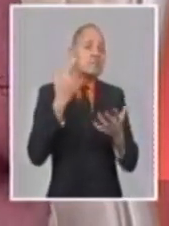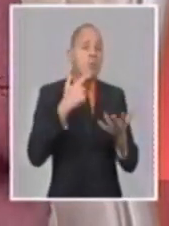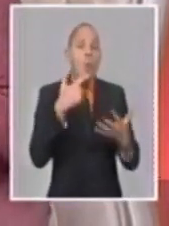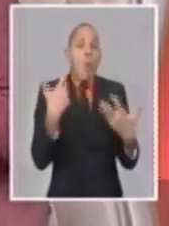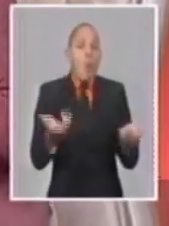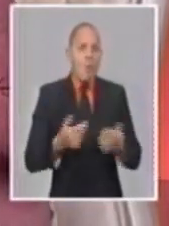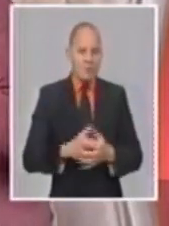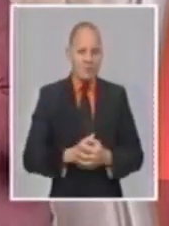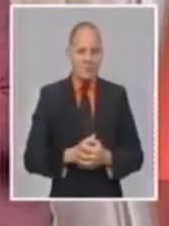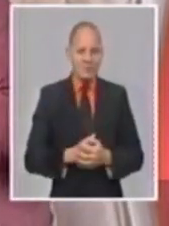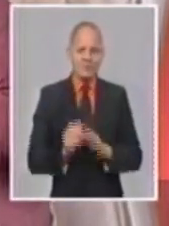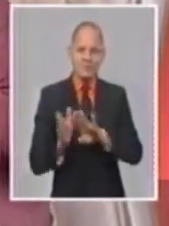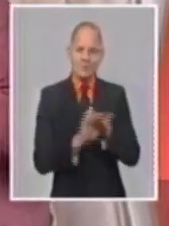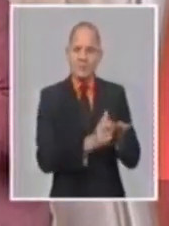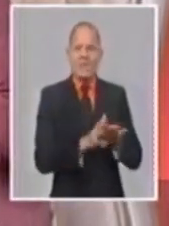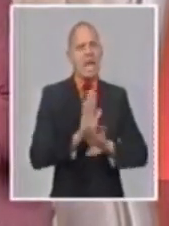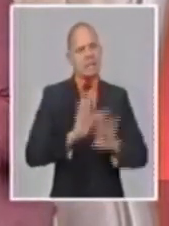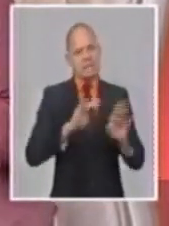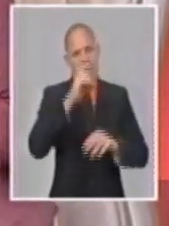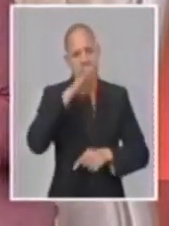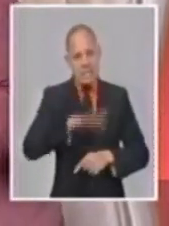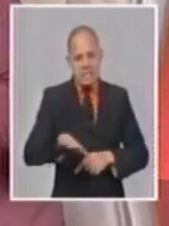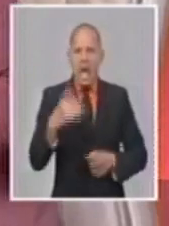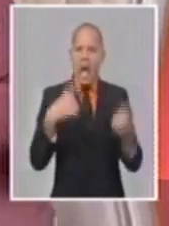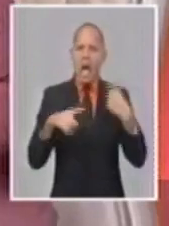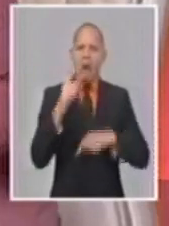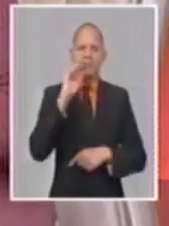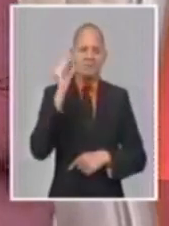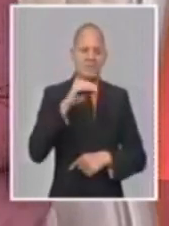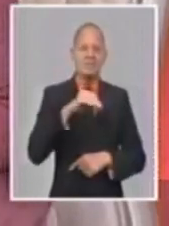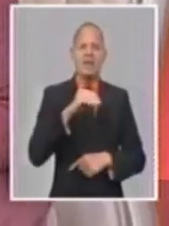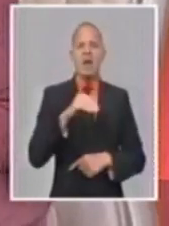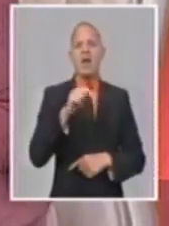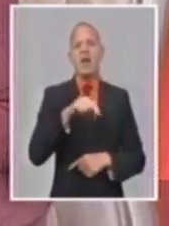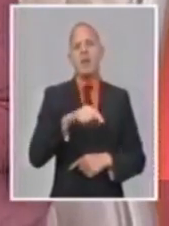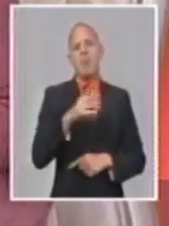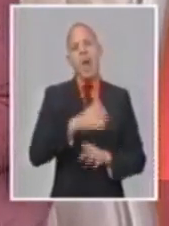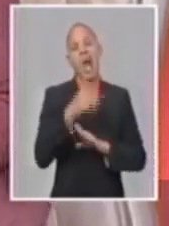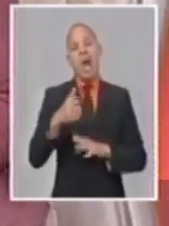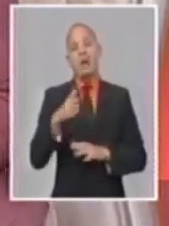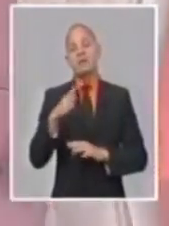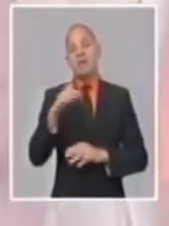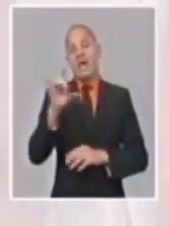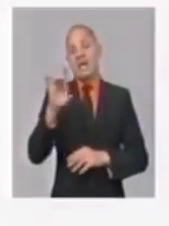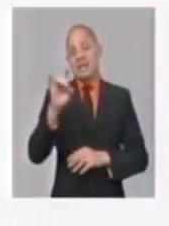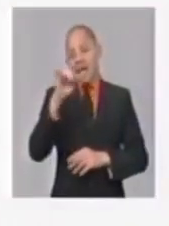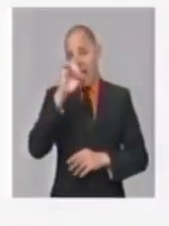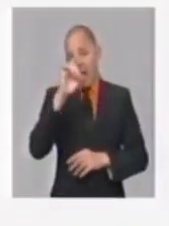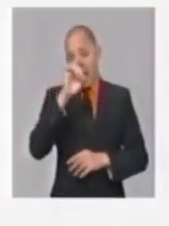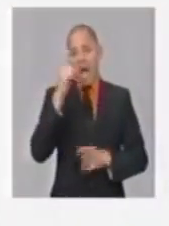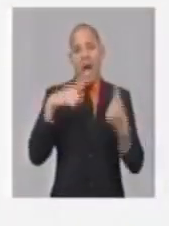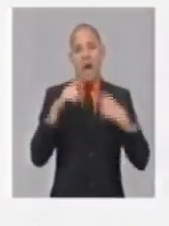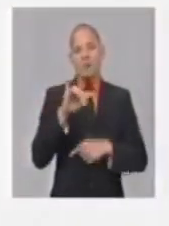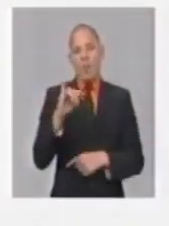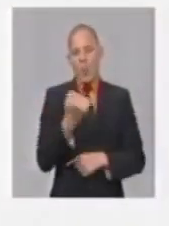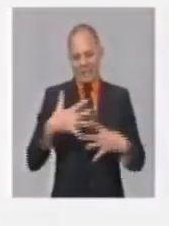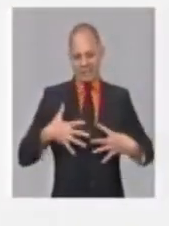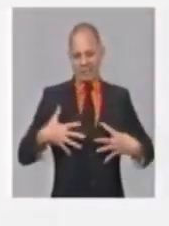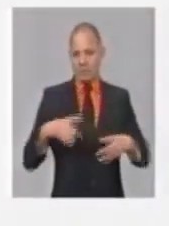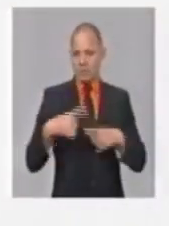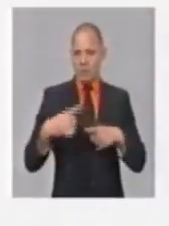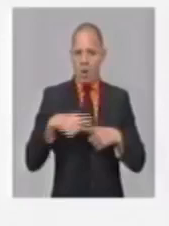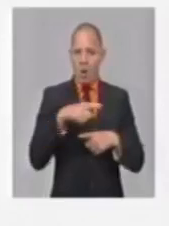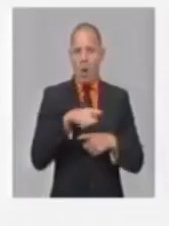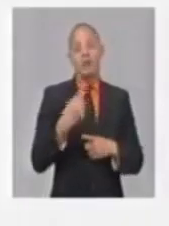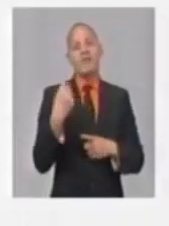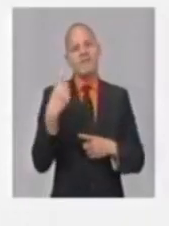decisiones. Por supuesto, a los niños hasta 15 años que tienen déficit nutricional, de eso hemos hablado, y bajo peso se le entregan